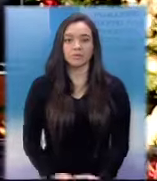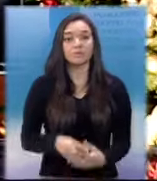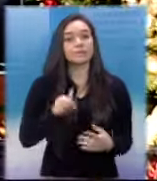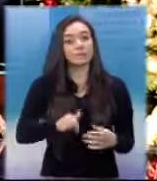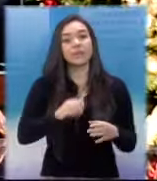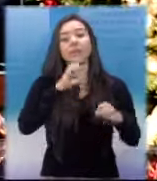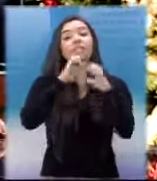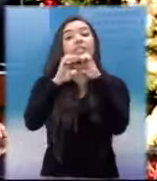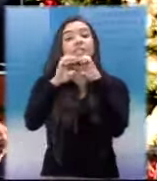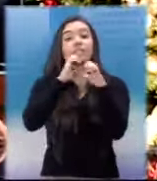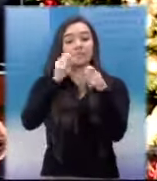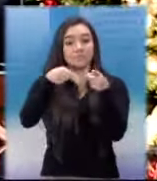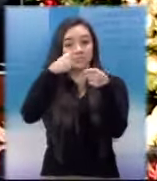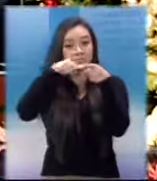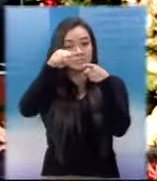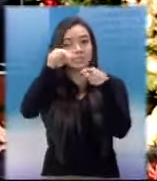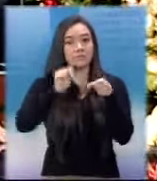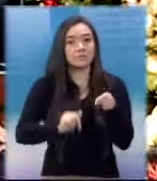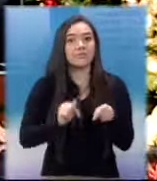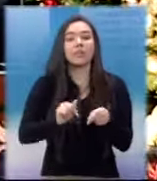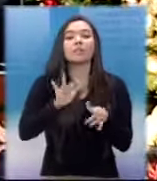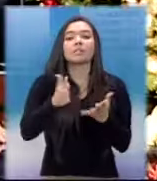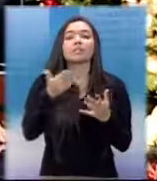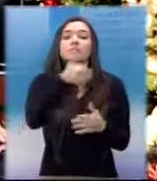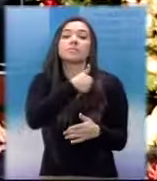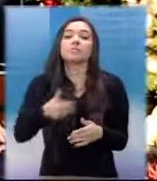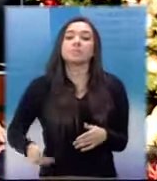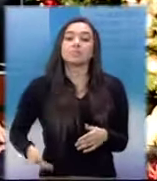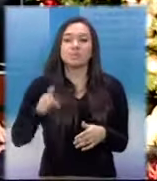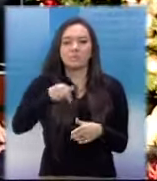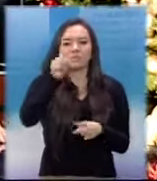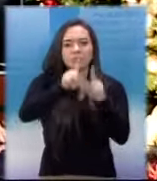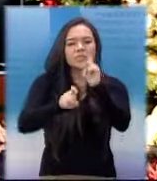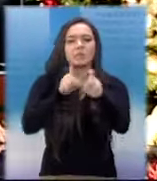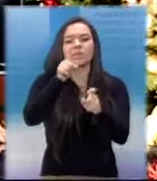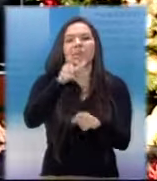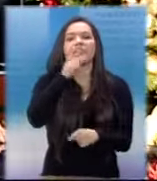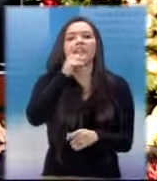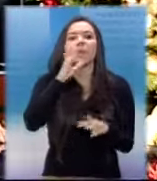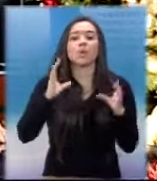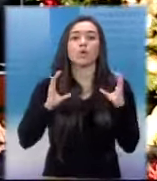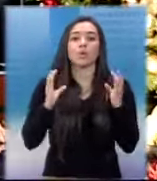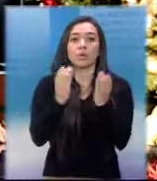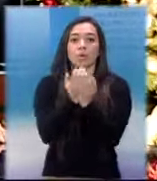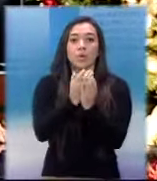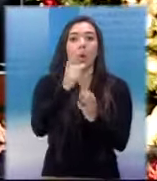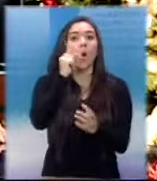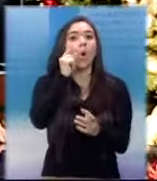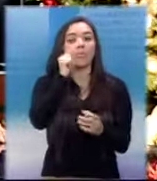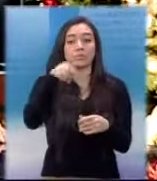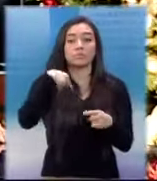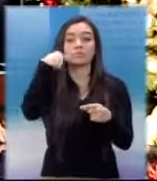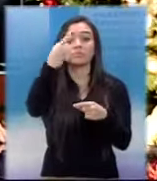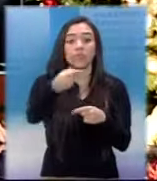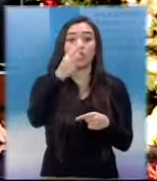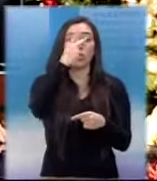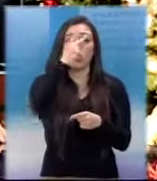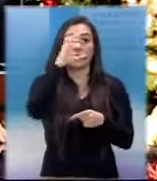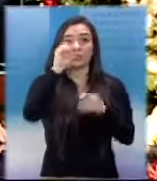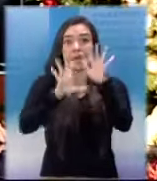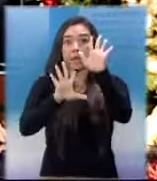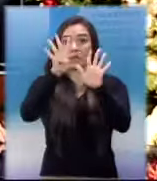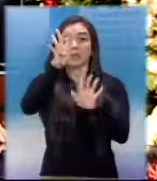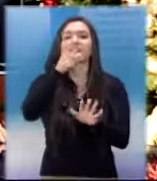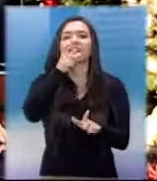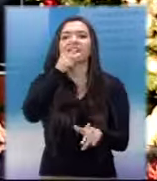En la entrevista de la semana, el presidente electo del Congreso para el periodo 2014, Aristides Crespo dio a conocer su plan de trabajo